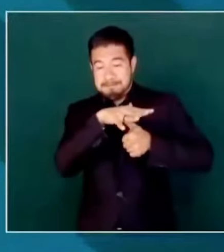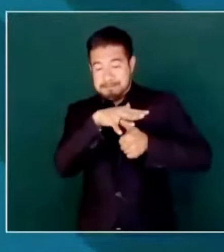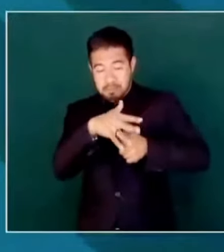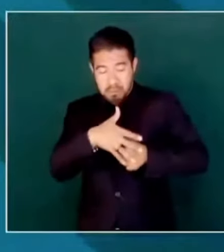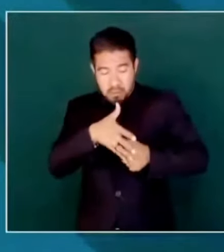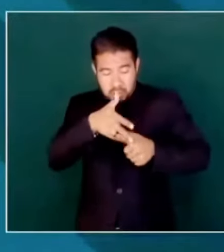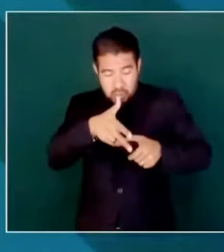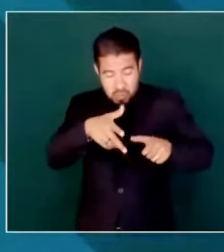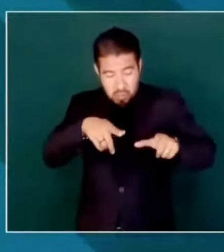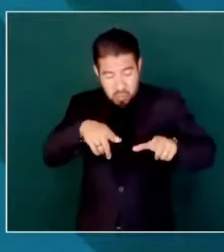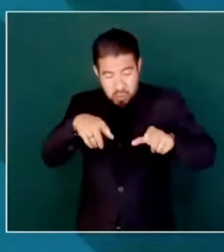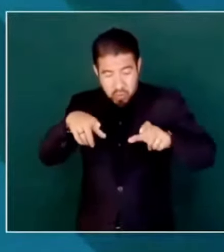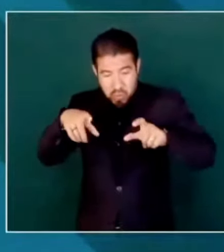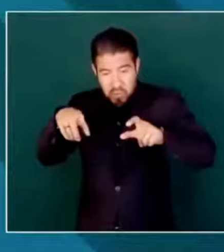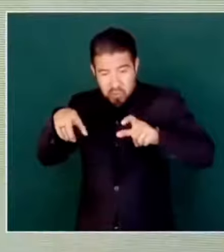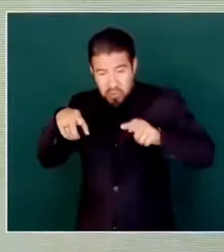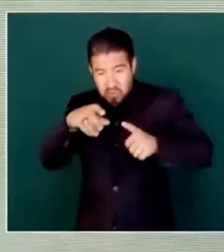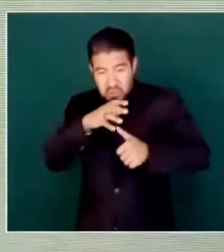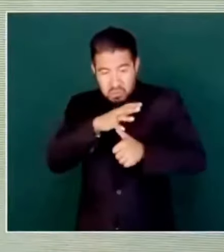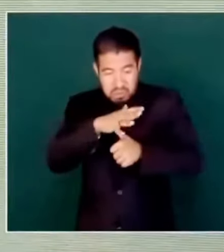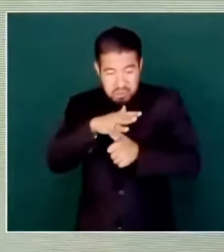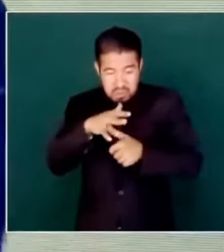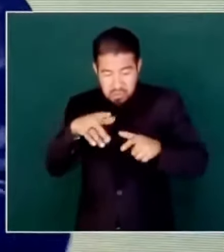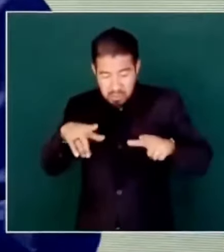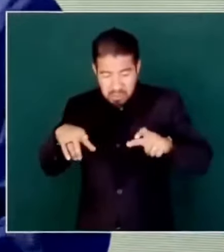fotografías en la casa de Tlalpan.